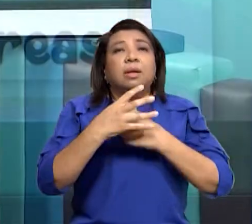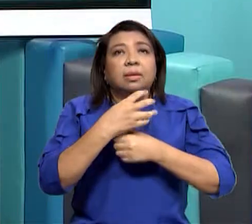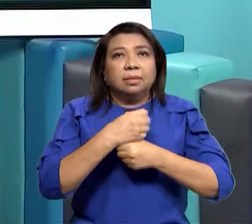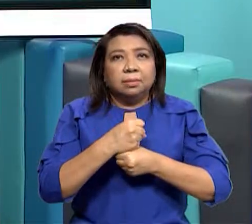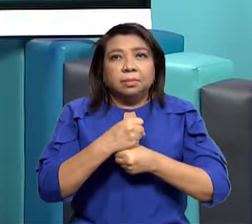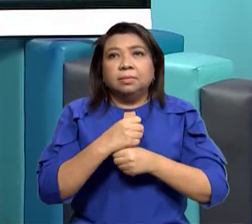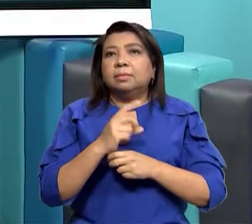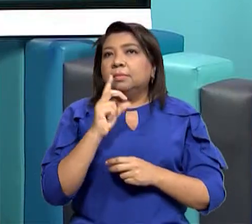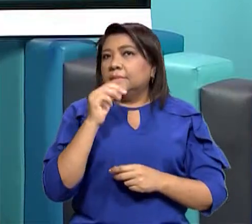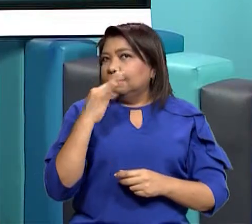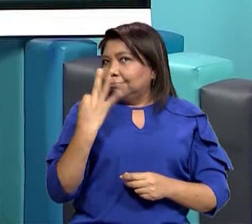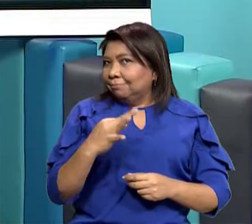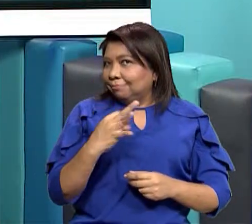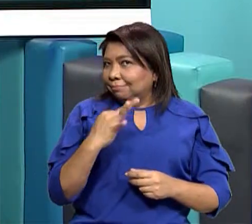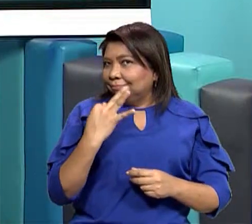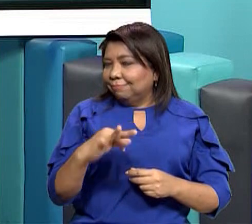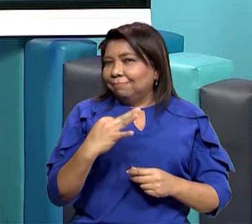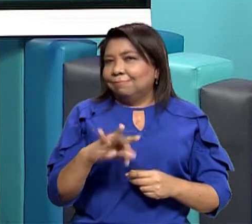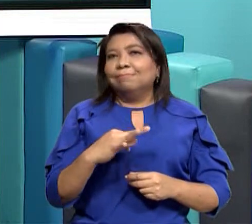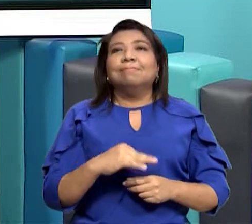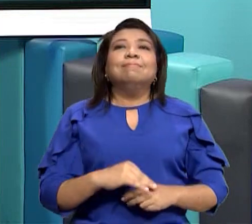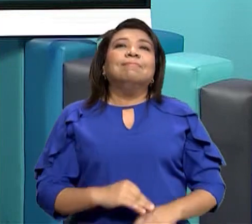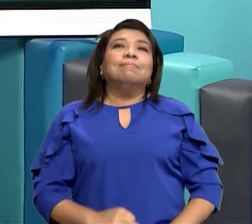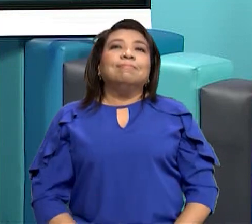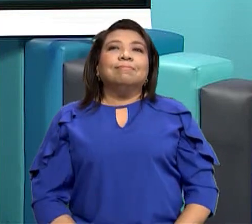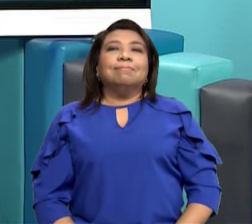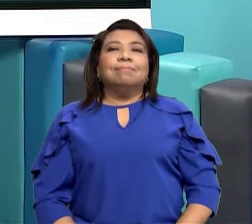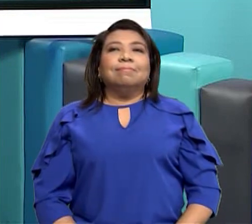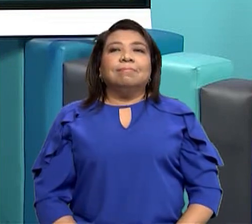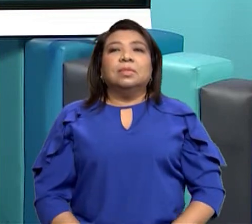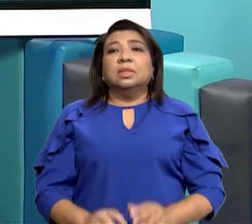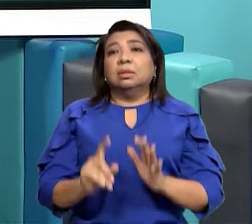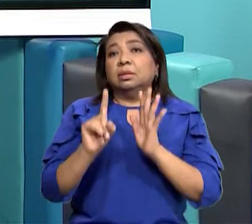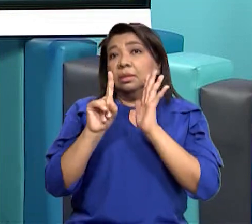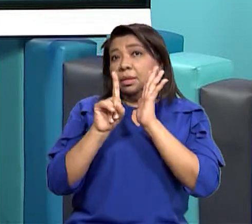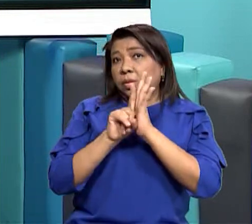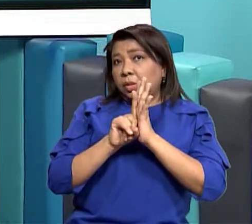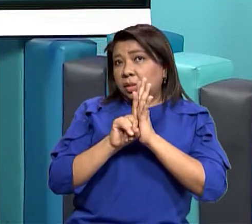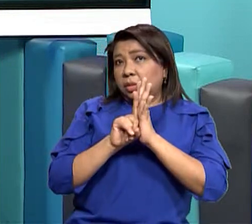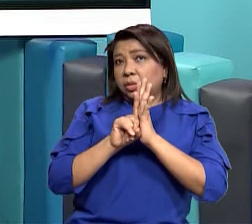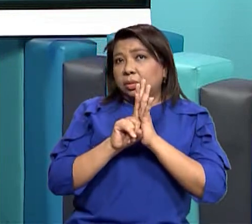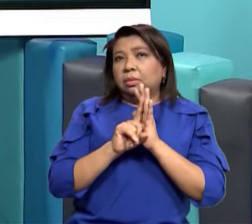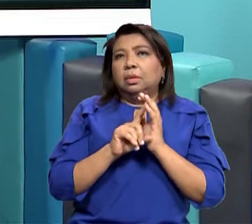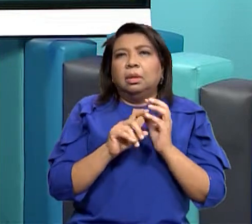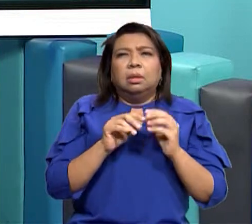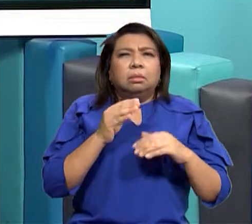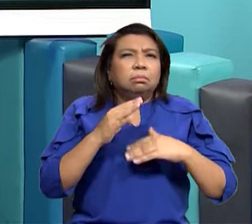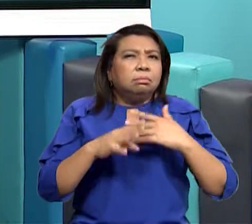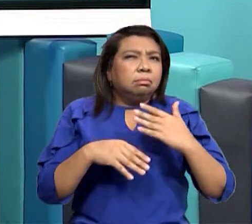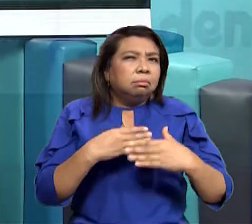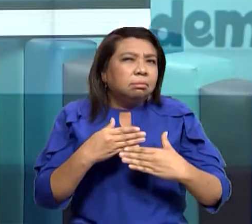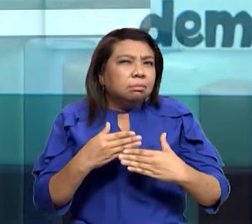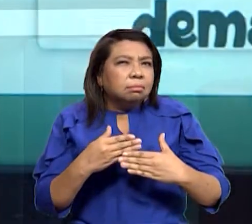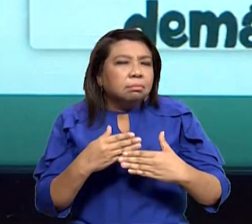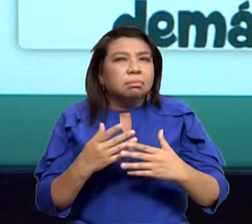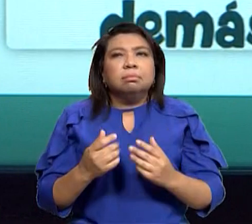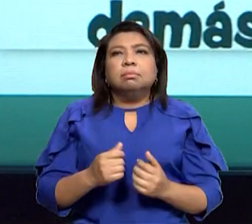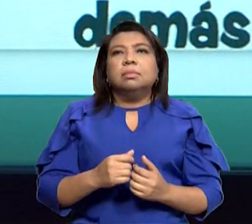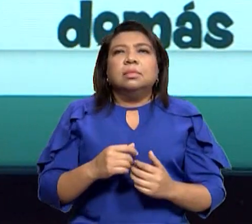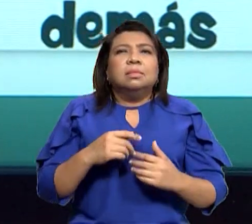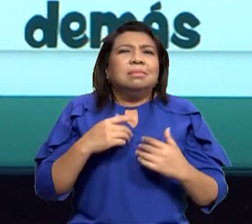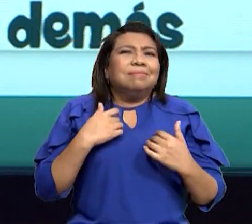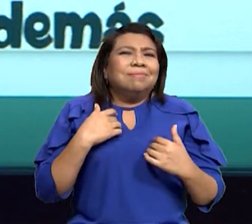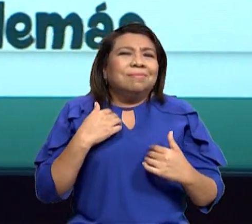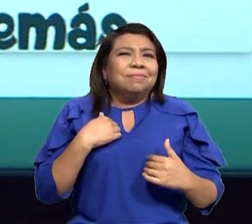tareas En los derechos, recuerda que es todo con lo que nosotros nacemos Derecho a la